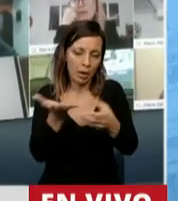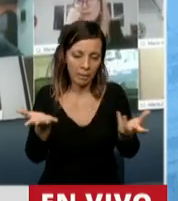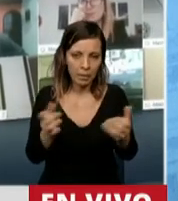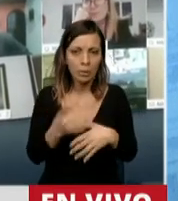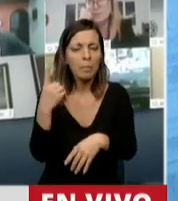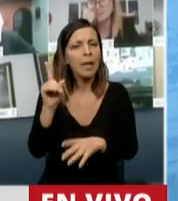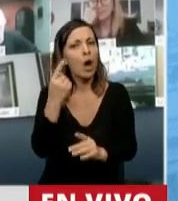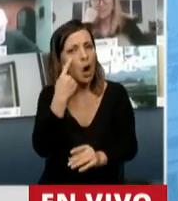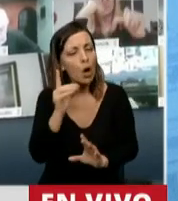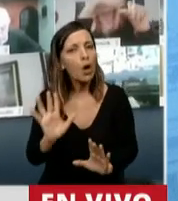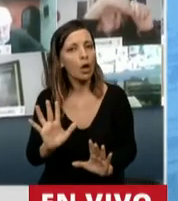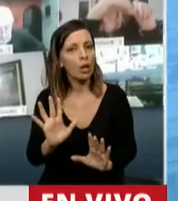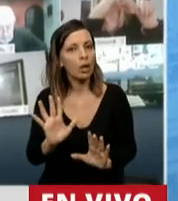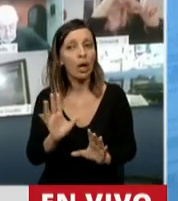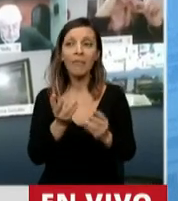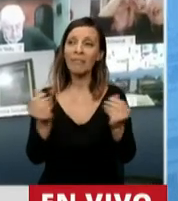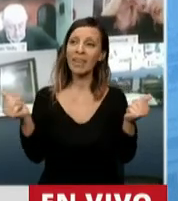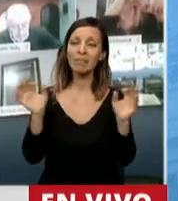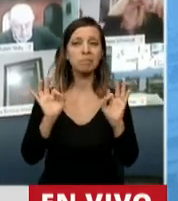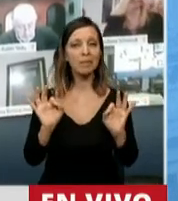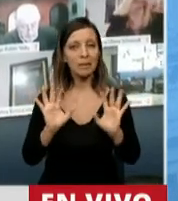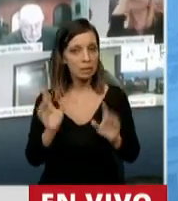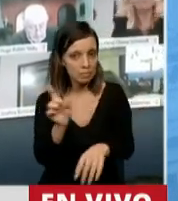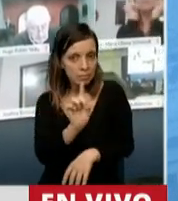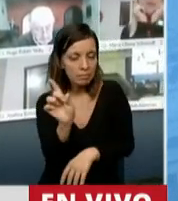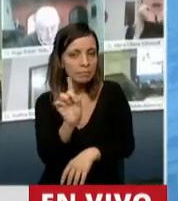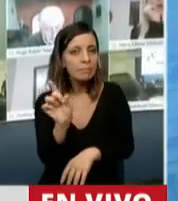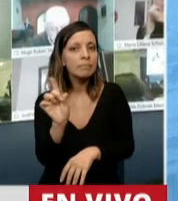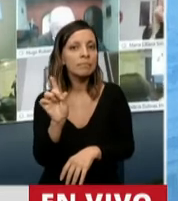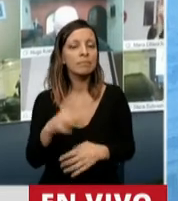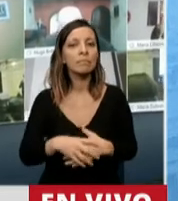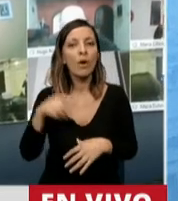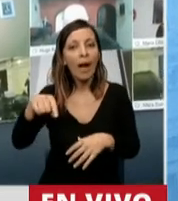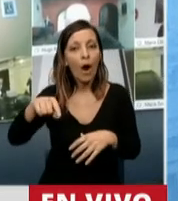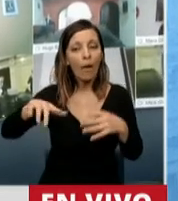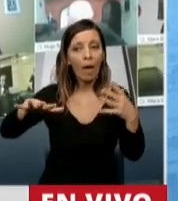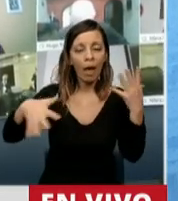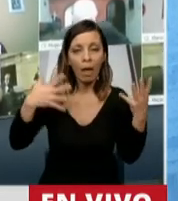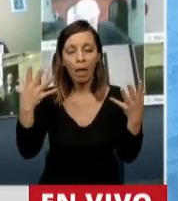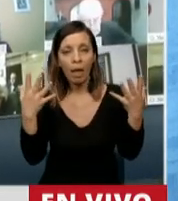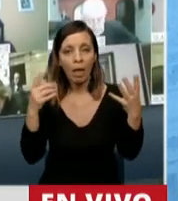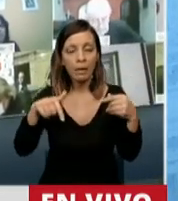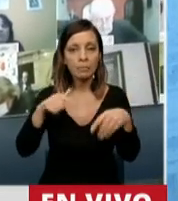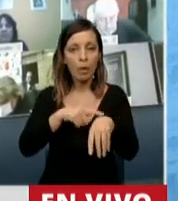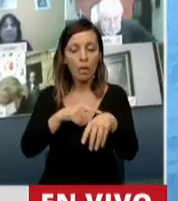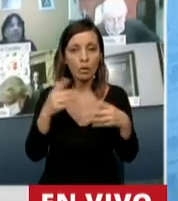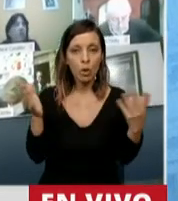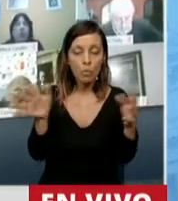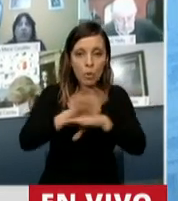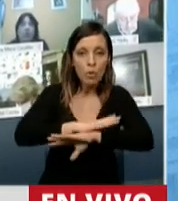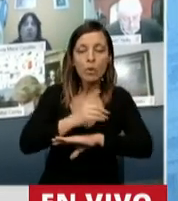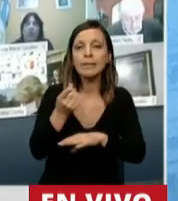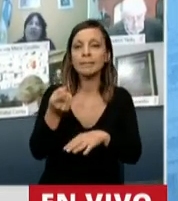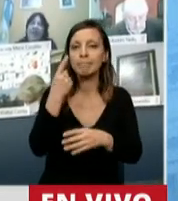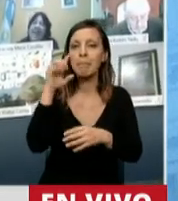Presidente, no pasó todavía la tempestad. En esta crisis, acá se ha puesto en desnudo en el